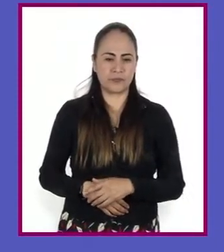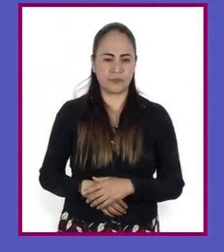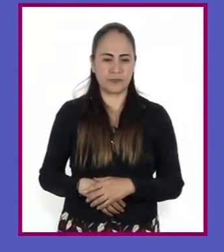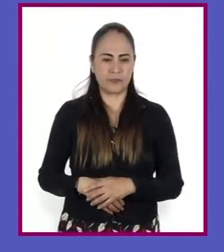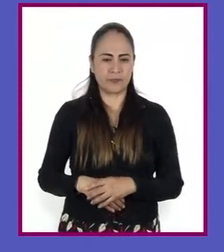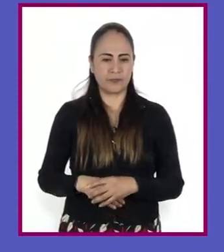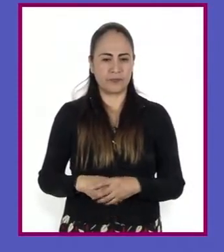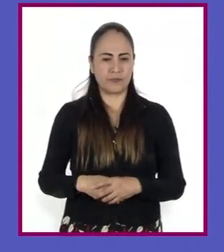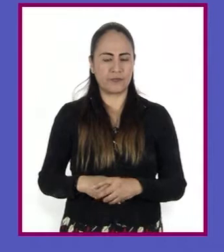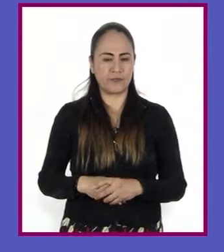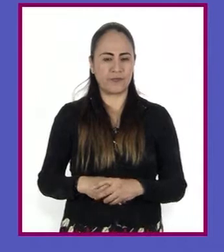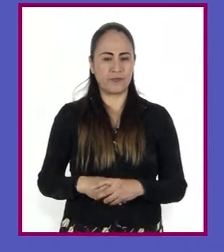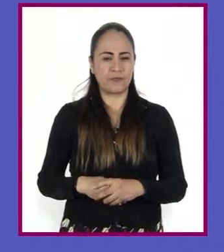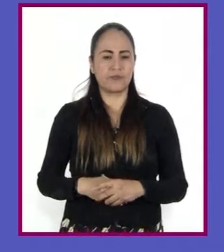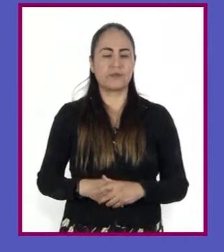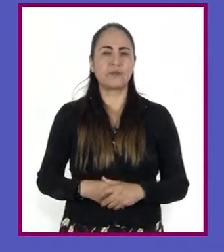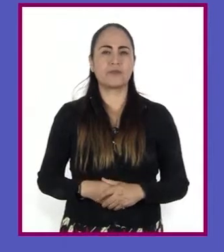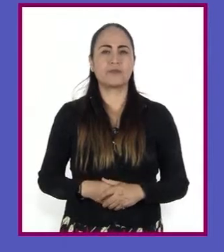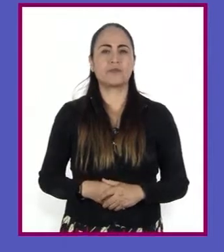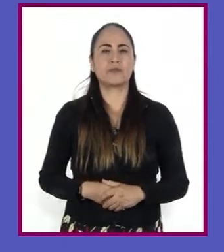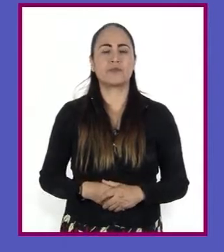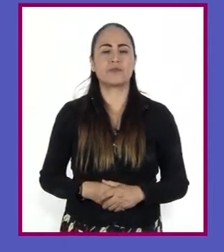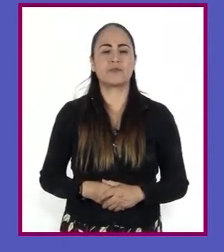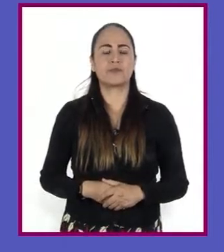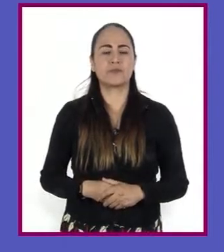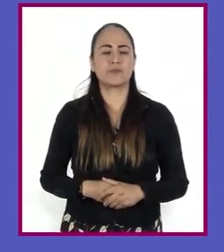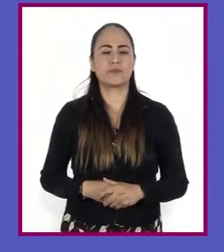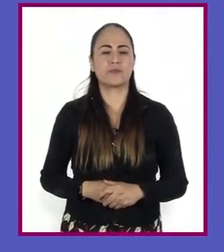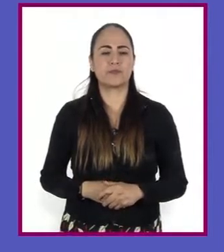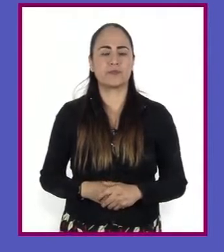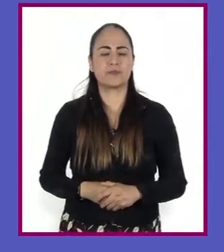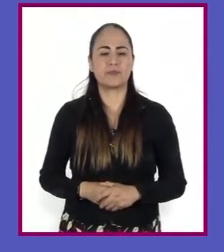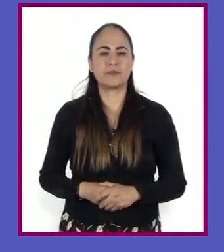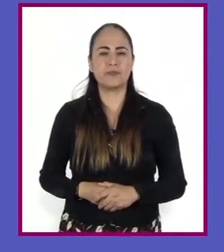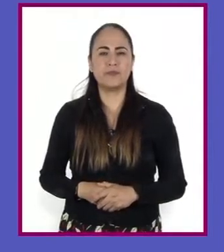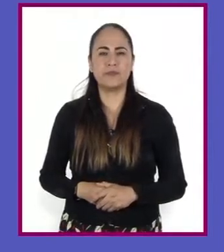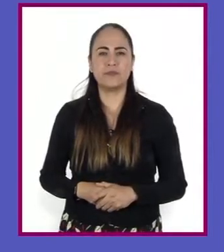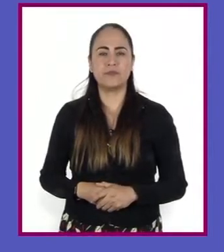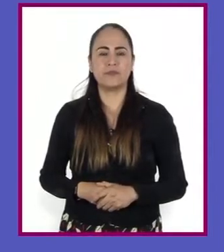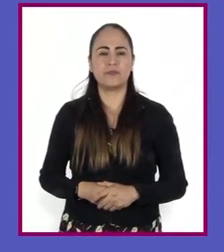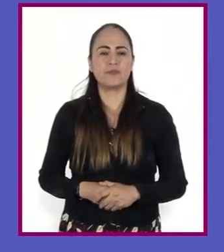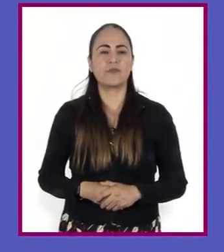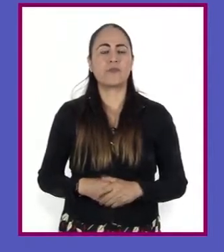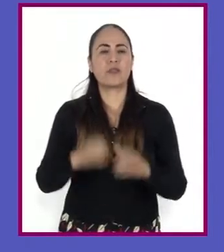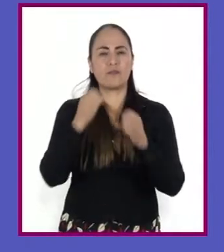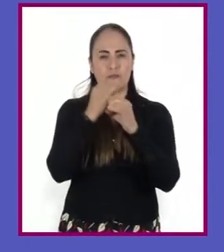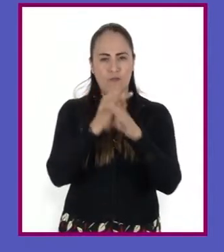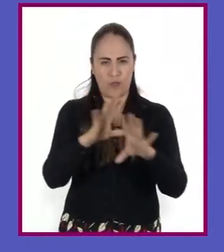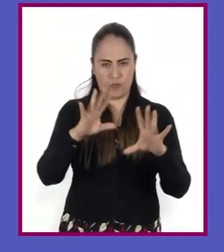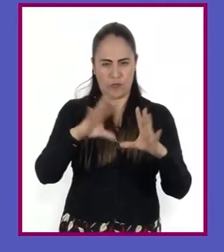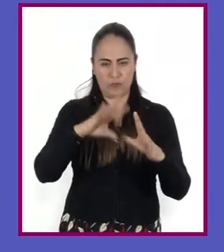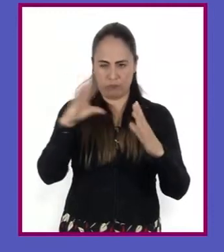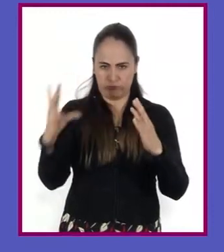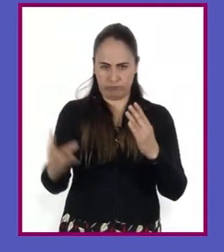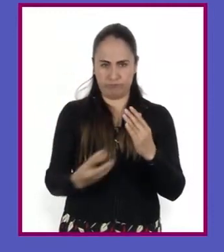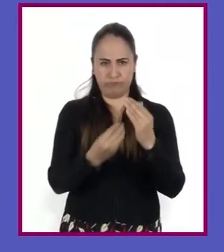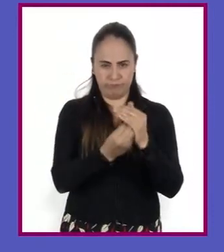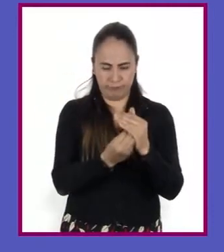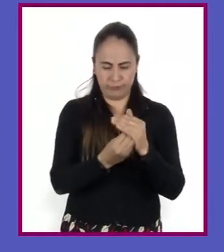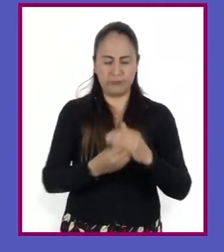transmitir la información y sin ellas el texto pierde sentido. Información complementaria.